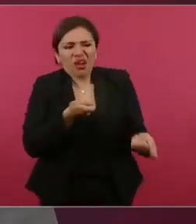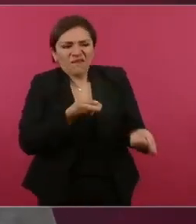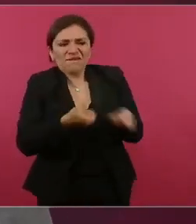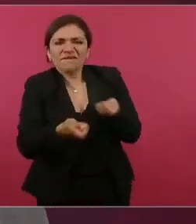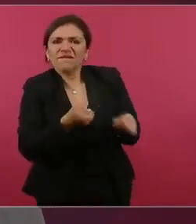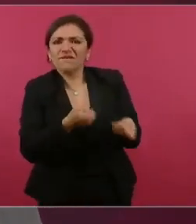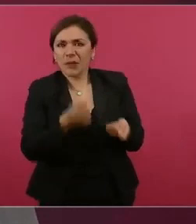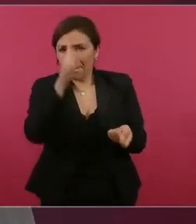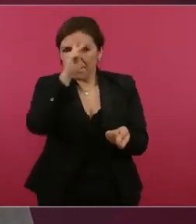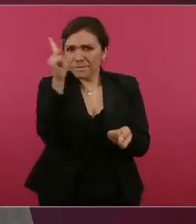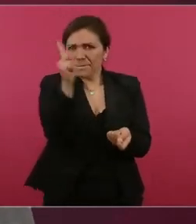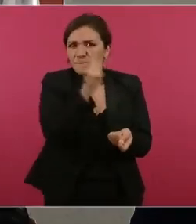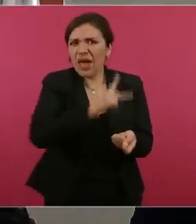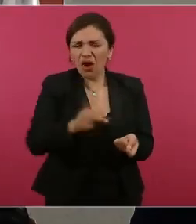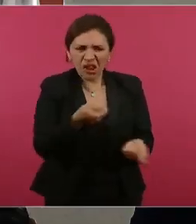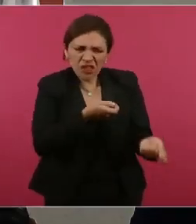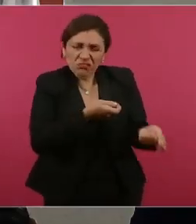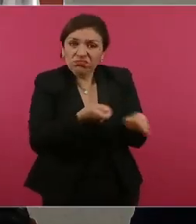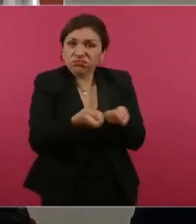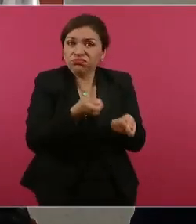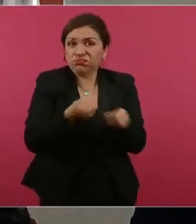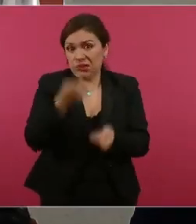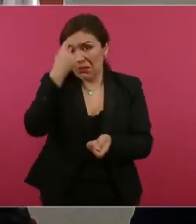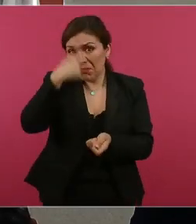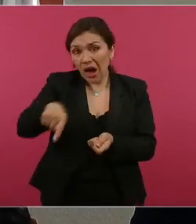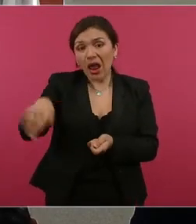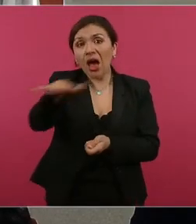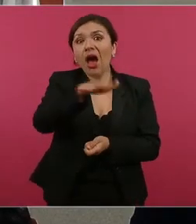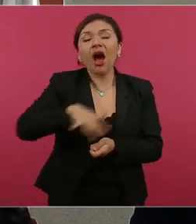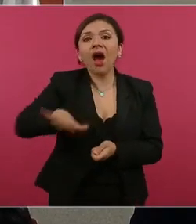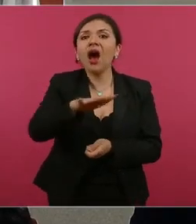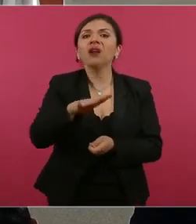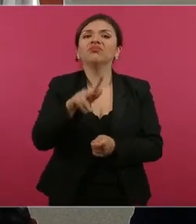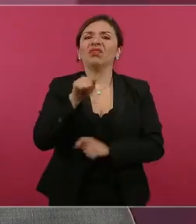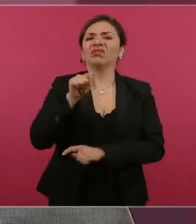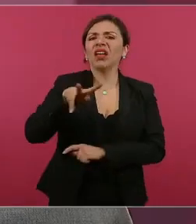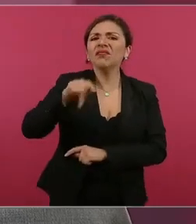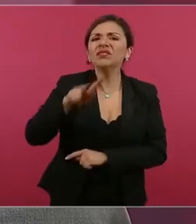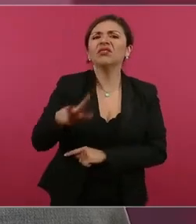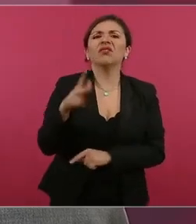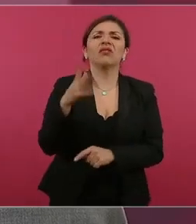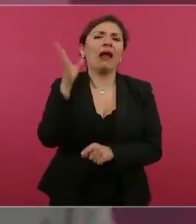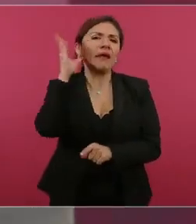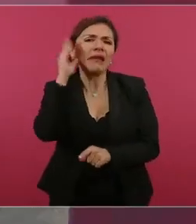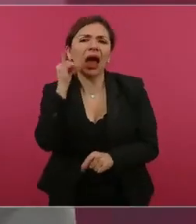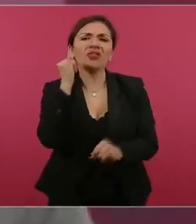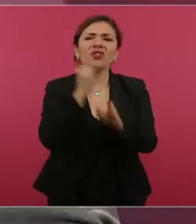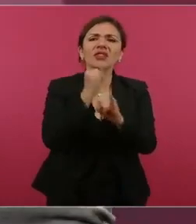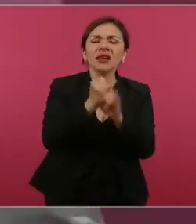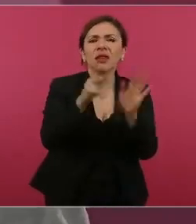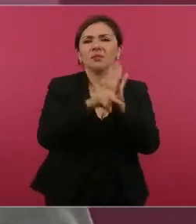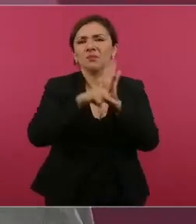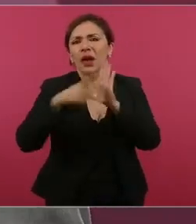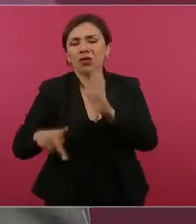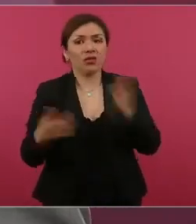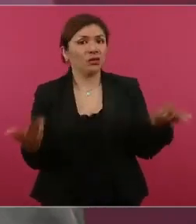control de todos los medios de información. Perdón, ayer,